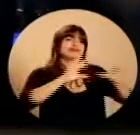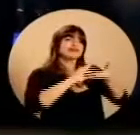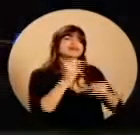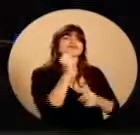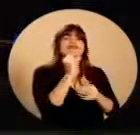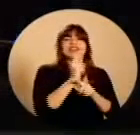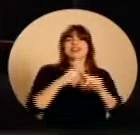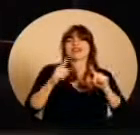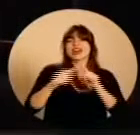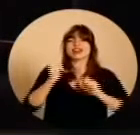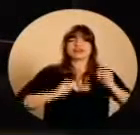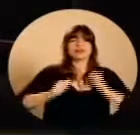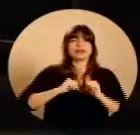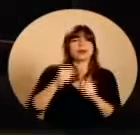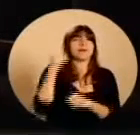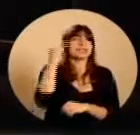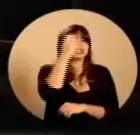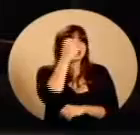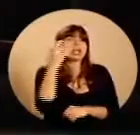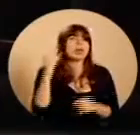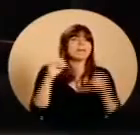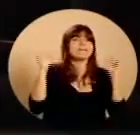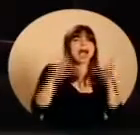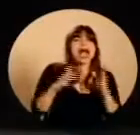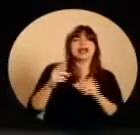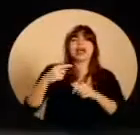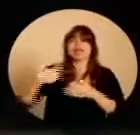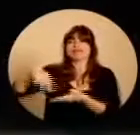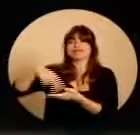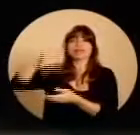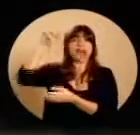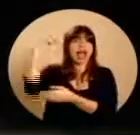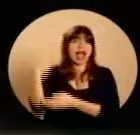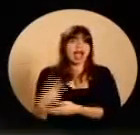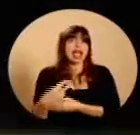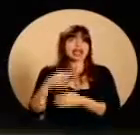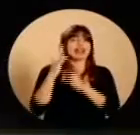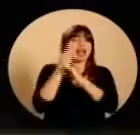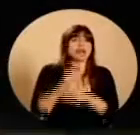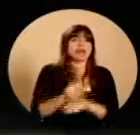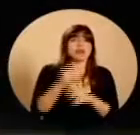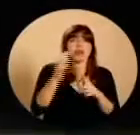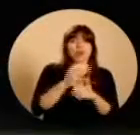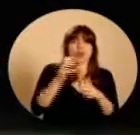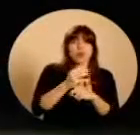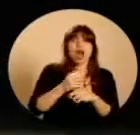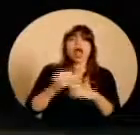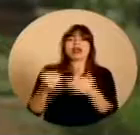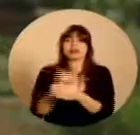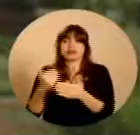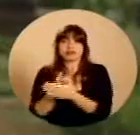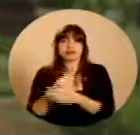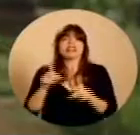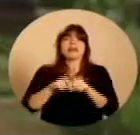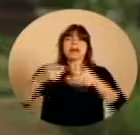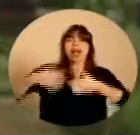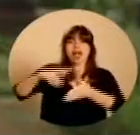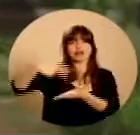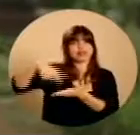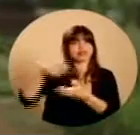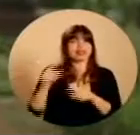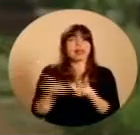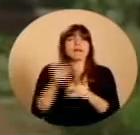cuentacuentos, artistas de circo, magia, performance y danzas aérea, tradicional, popular, contemporánea y urbana. Además,